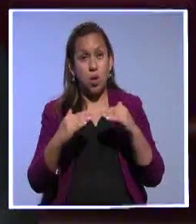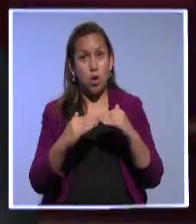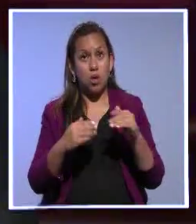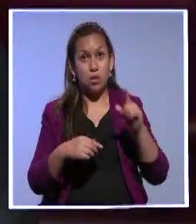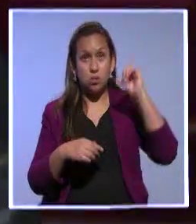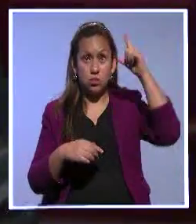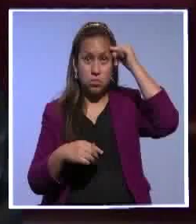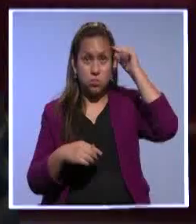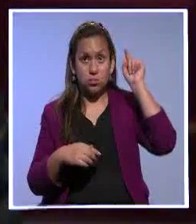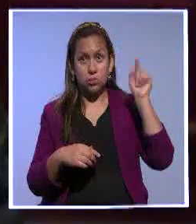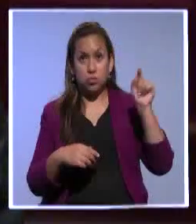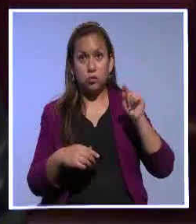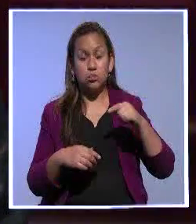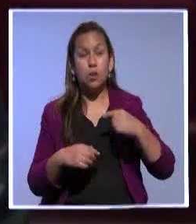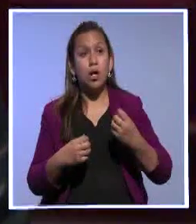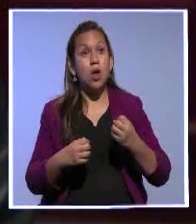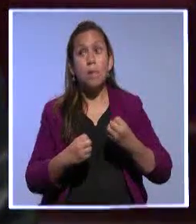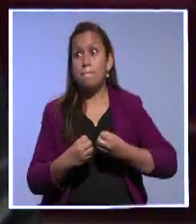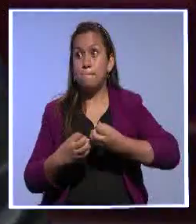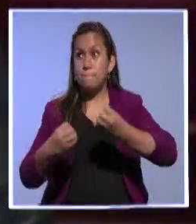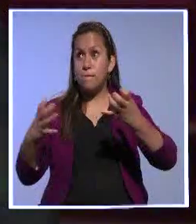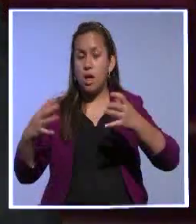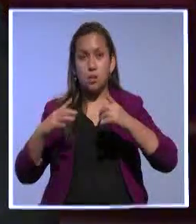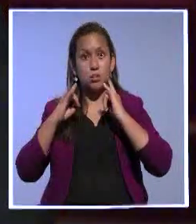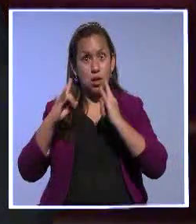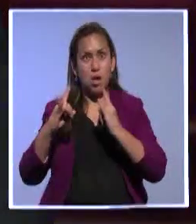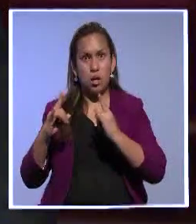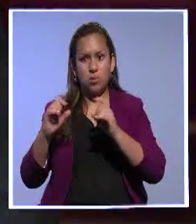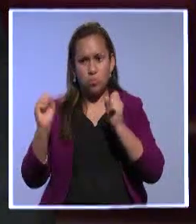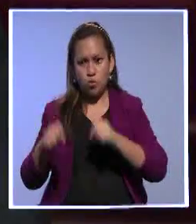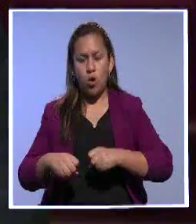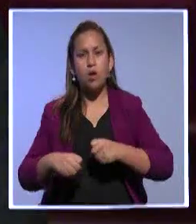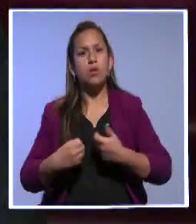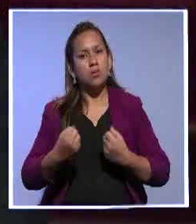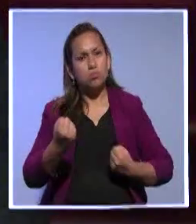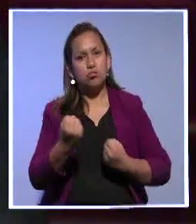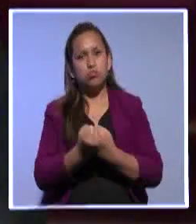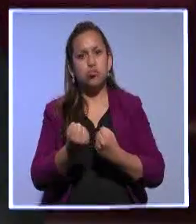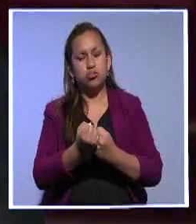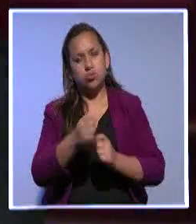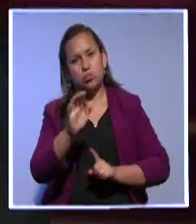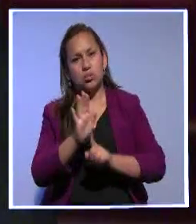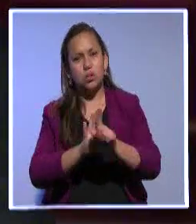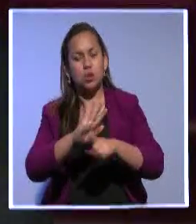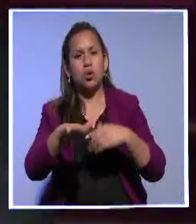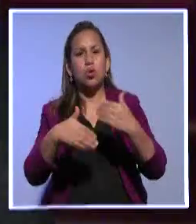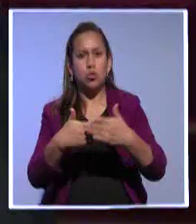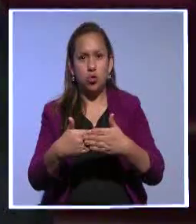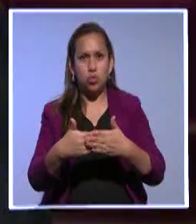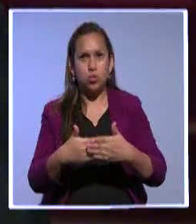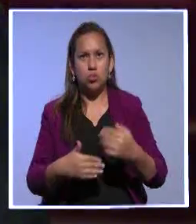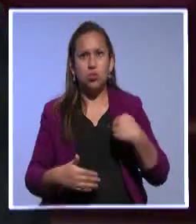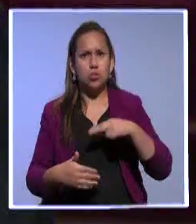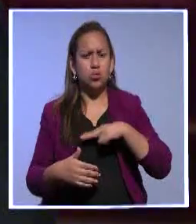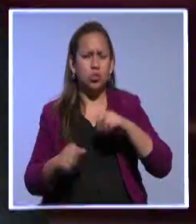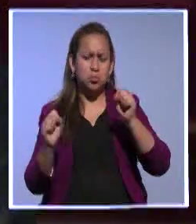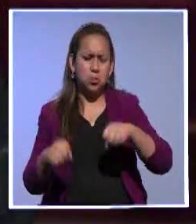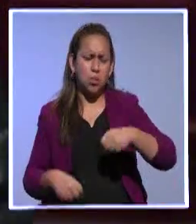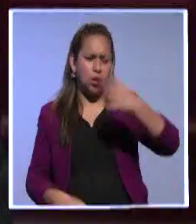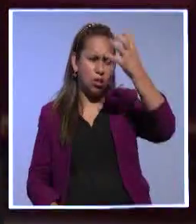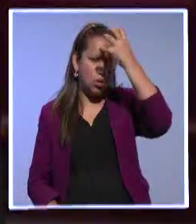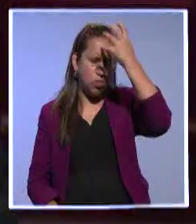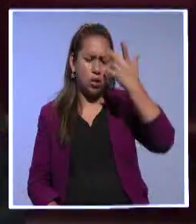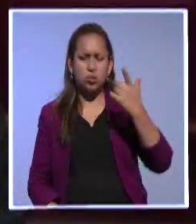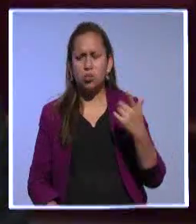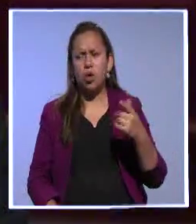tiene que ser para que los que más tienen puedan contribuir al desarrollo de todos. Mire, yo creo que todos podemos hablar de educación, pero